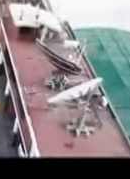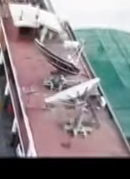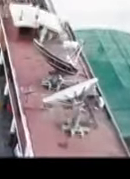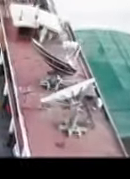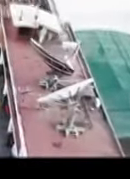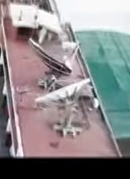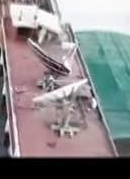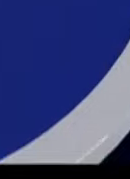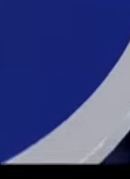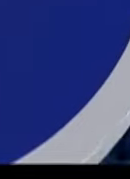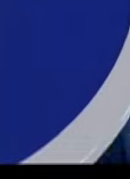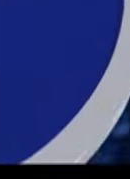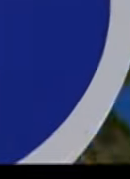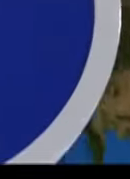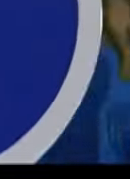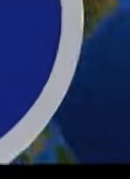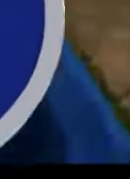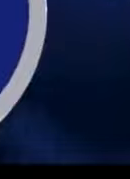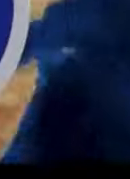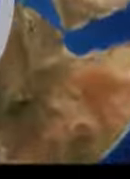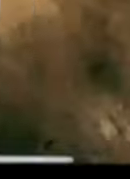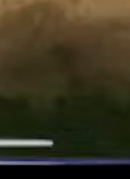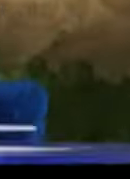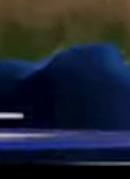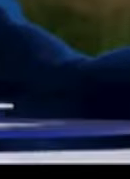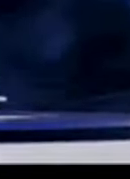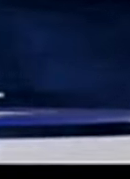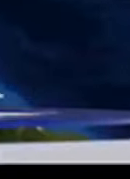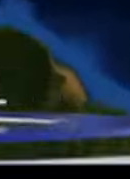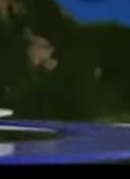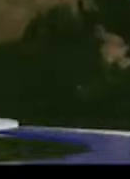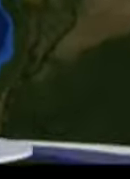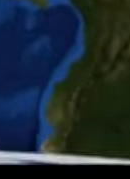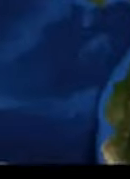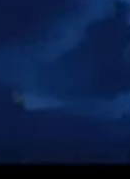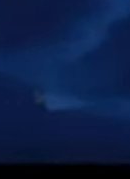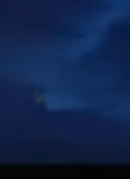with every breath My past is filled with things I won't forget